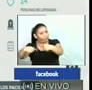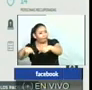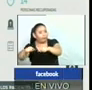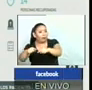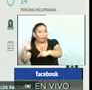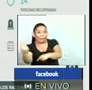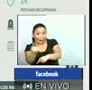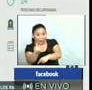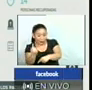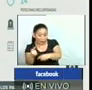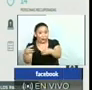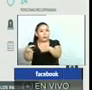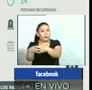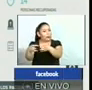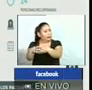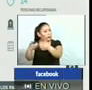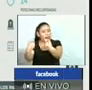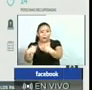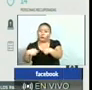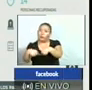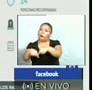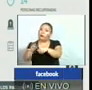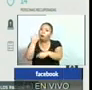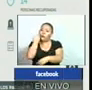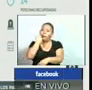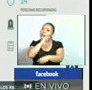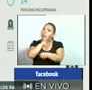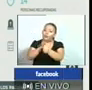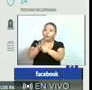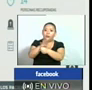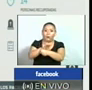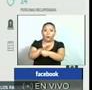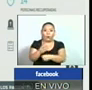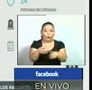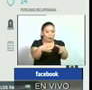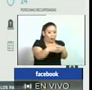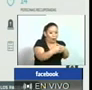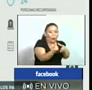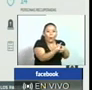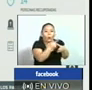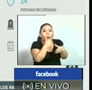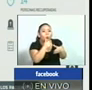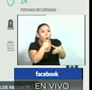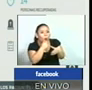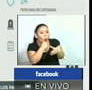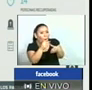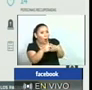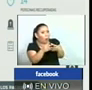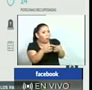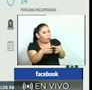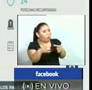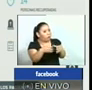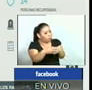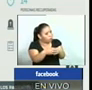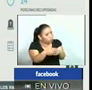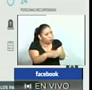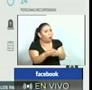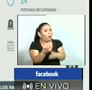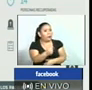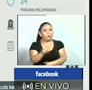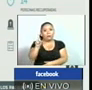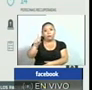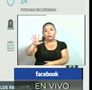es decir, personas que están enfrentándose a la enfermedad en este momento. Los casos sospechosos han bajado en los últimos días. Están en 15